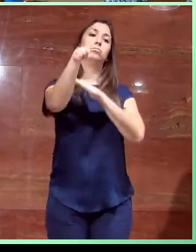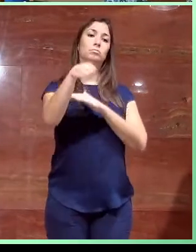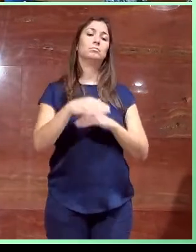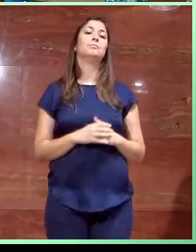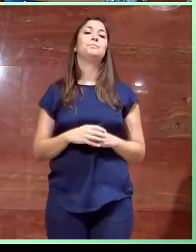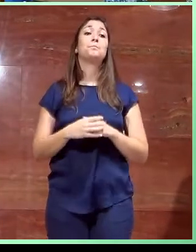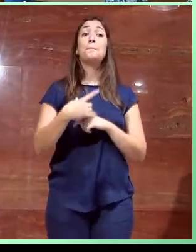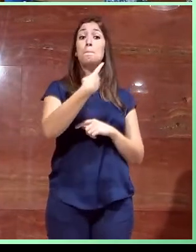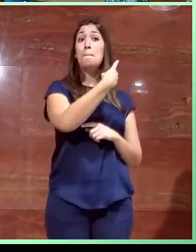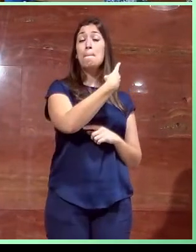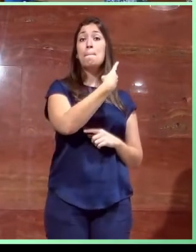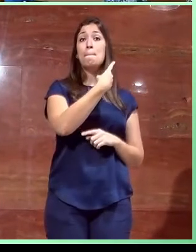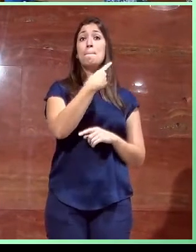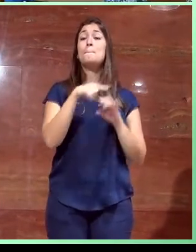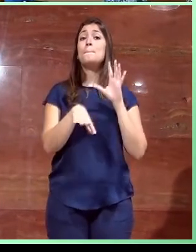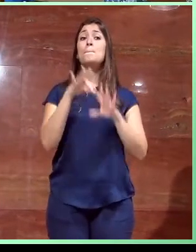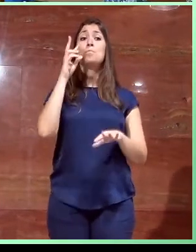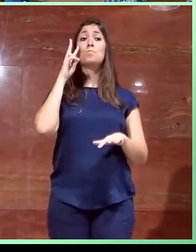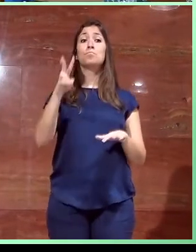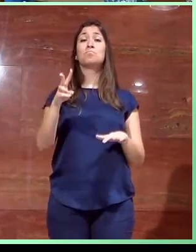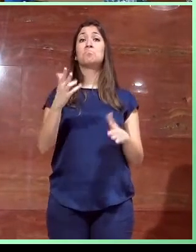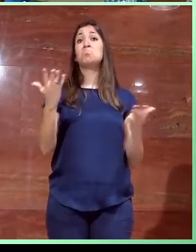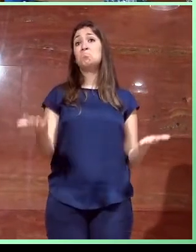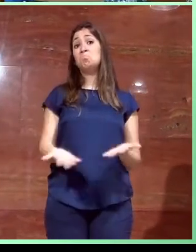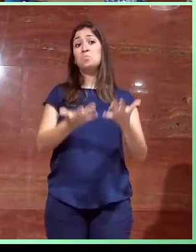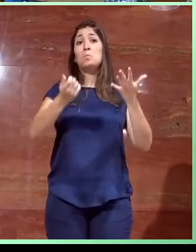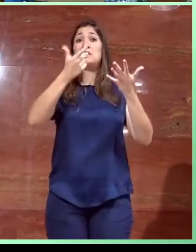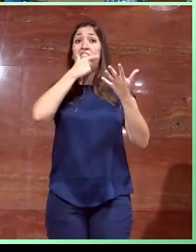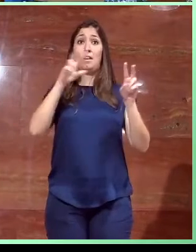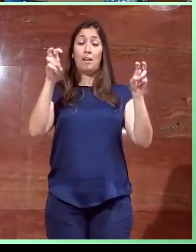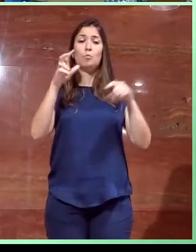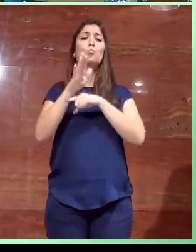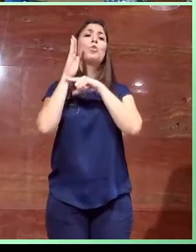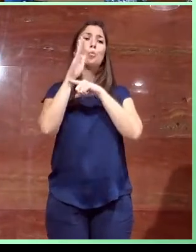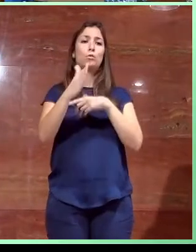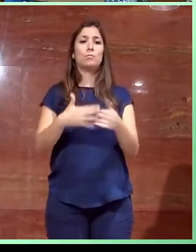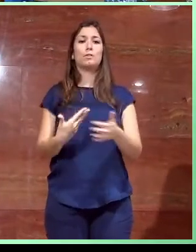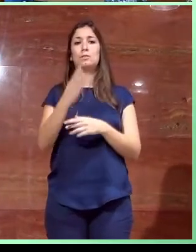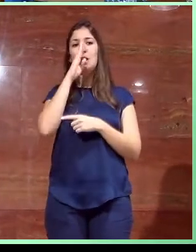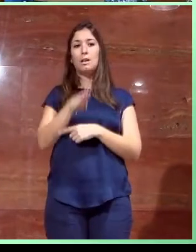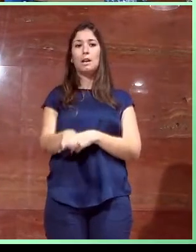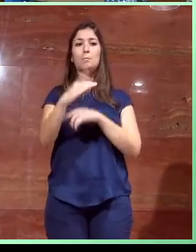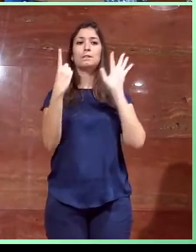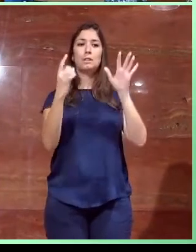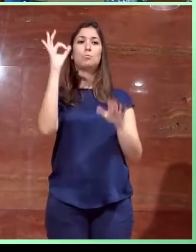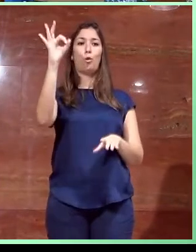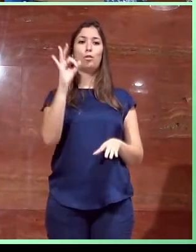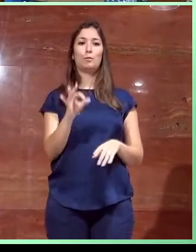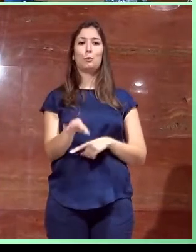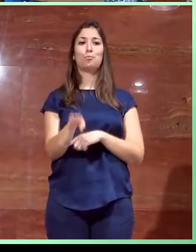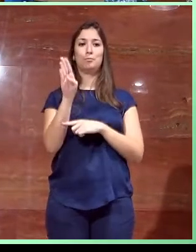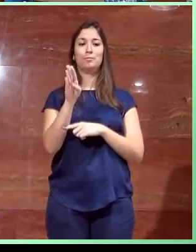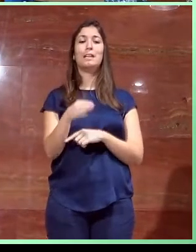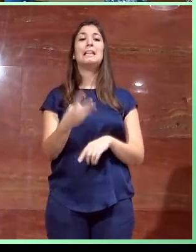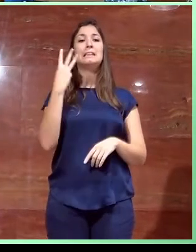Aquí la opción, y como la altura a salvar es menor, pues igual proponemos una rampa con el 6% de pendiente, con